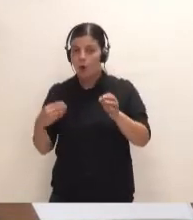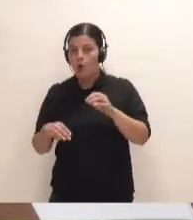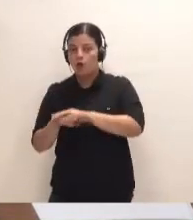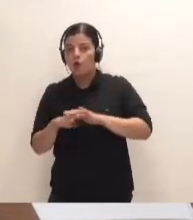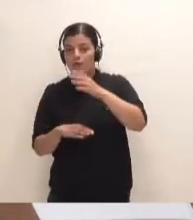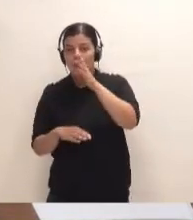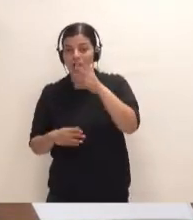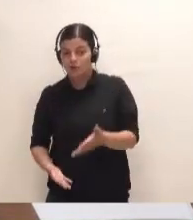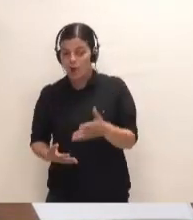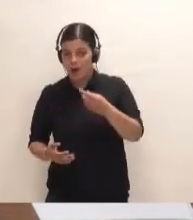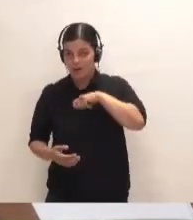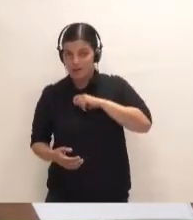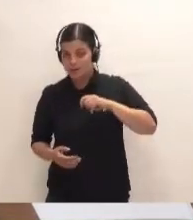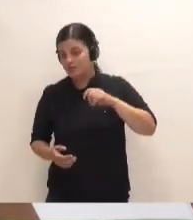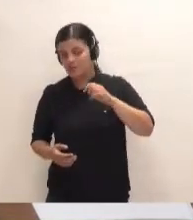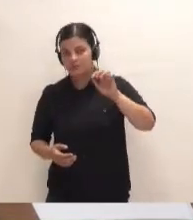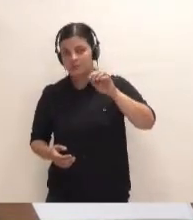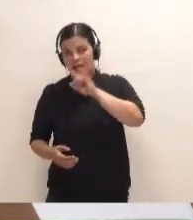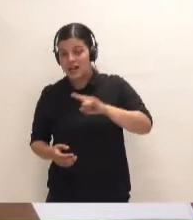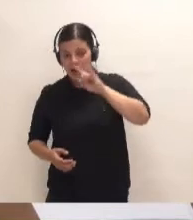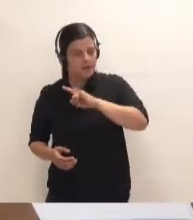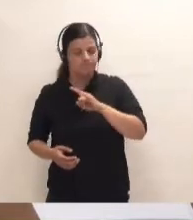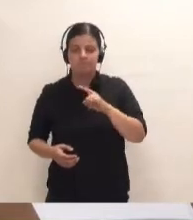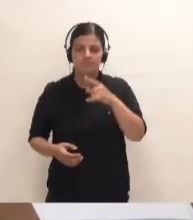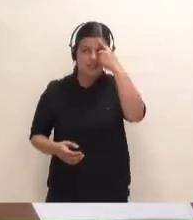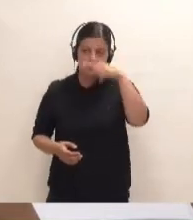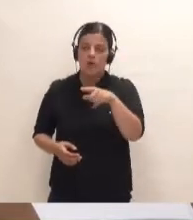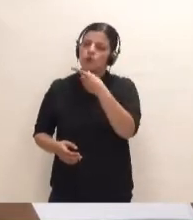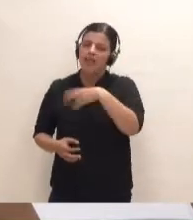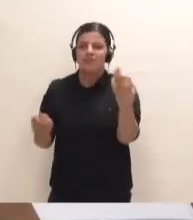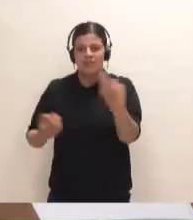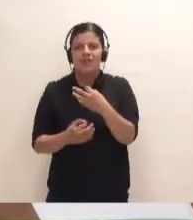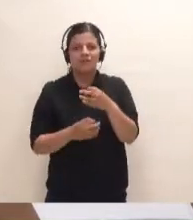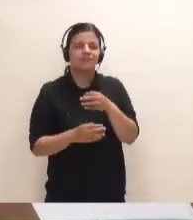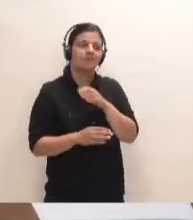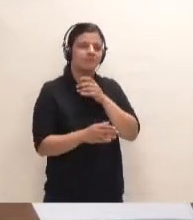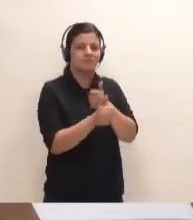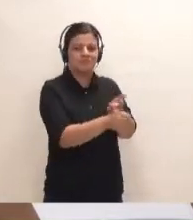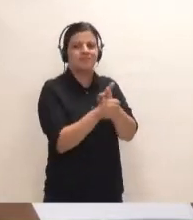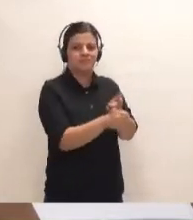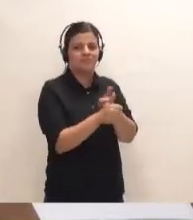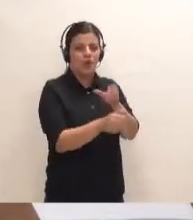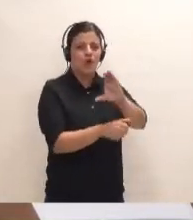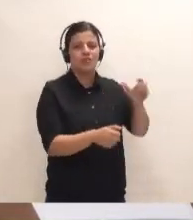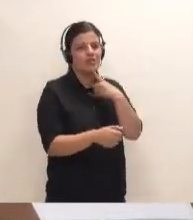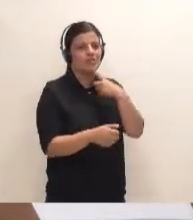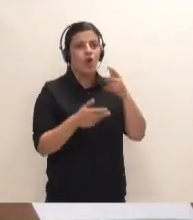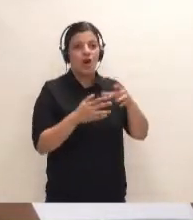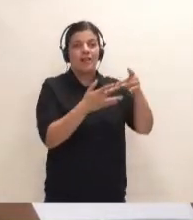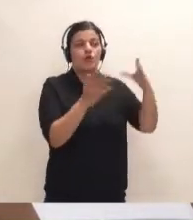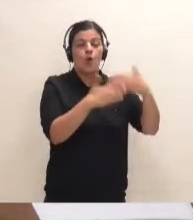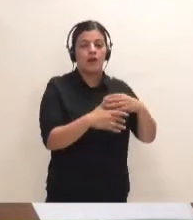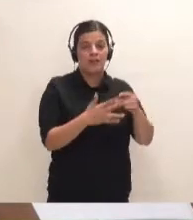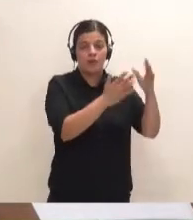Canarias actual ni desde luego a mí. Yo sé que usted tiene que seguir la estela de coalición diciendo que no hay liderazgo, pero bueno, usted me quita el liderazgo hasta de algo